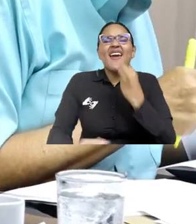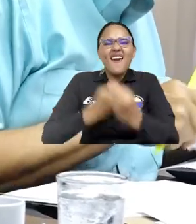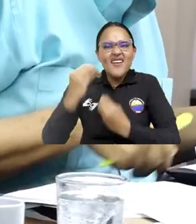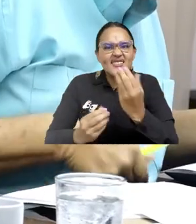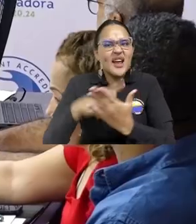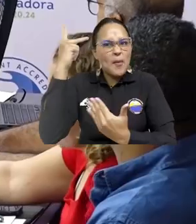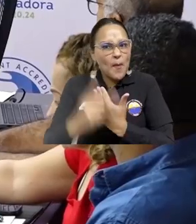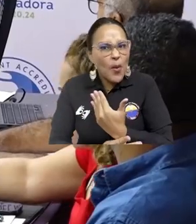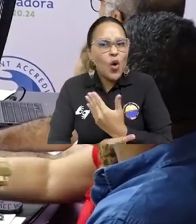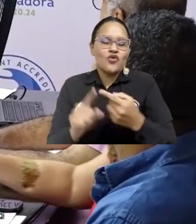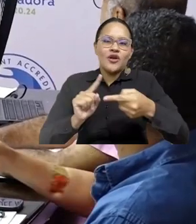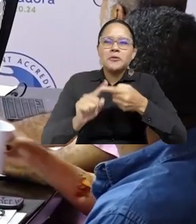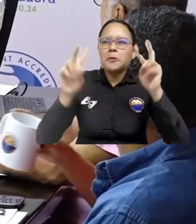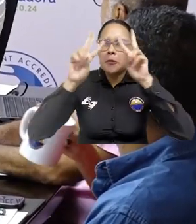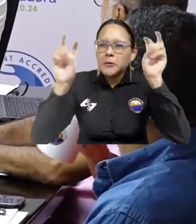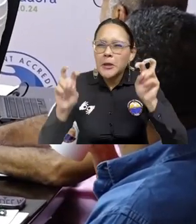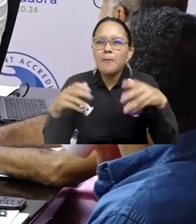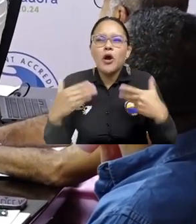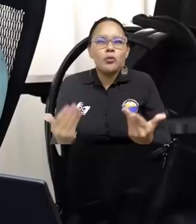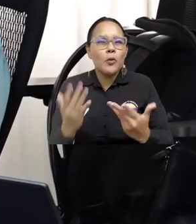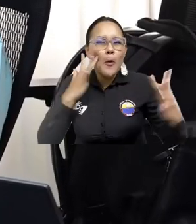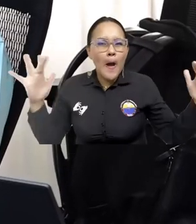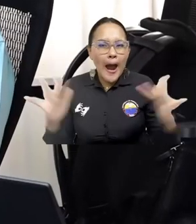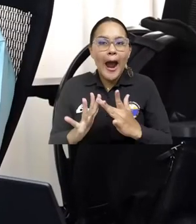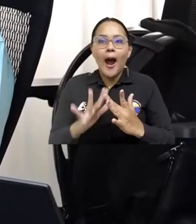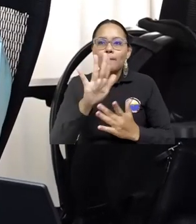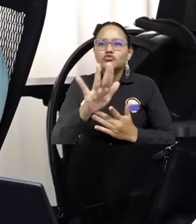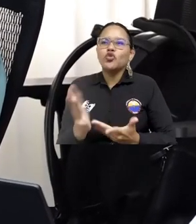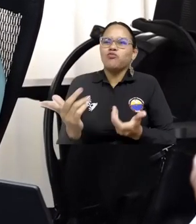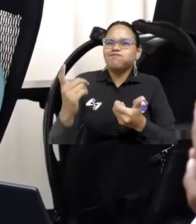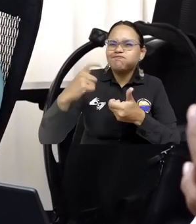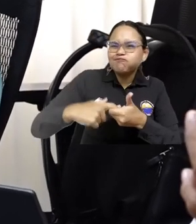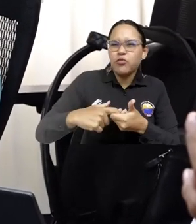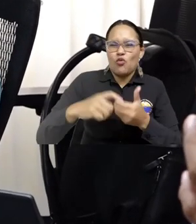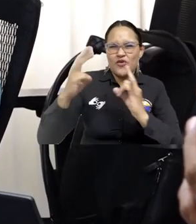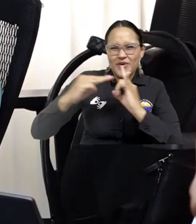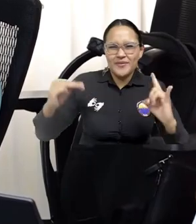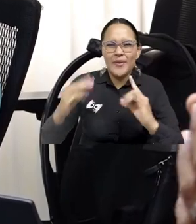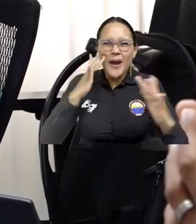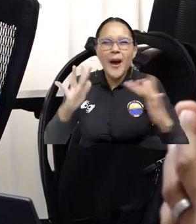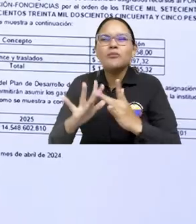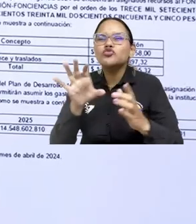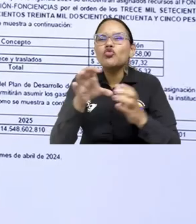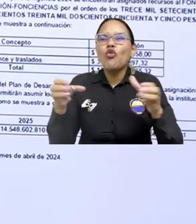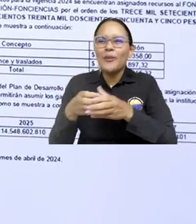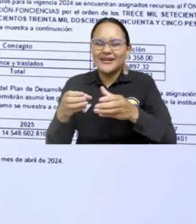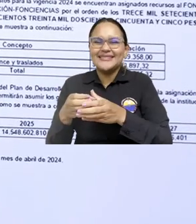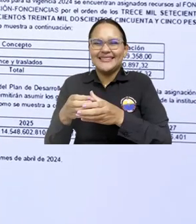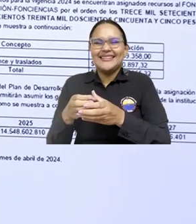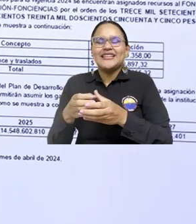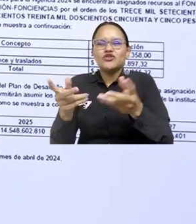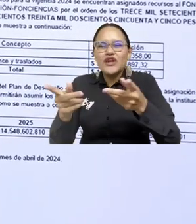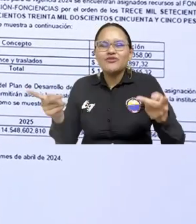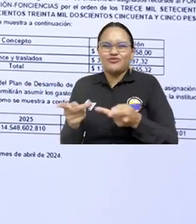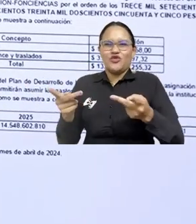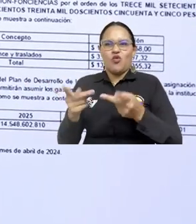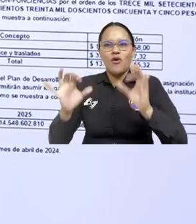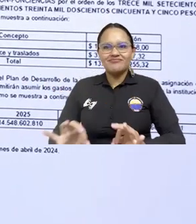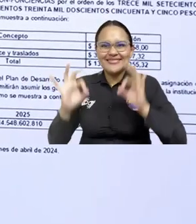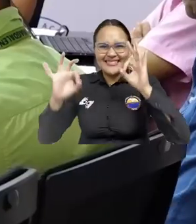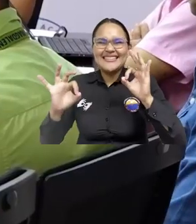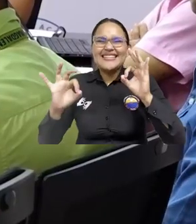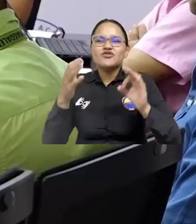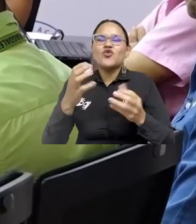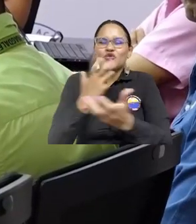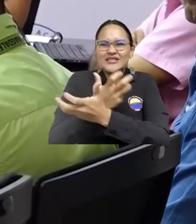otros proyectos como la autorización de la alma mater en calidad de miembro académico de la Corporación Centro de Excelencia en Ciencias Marinas,